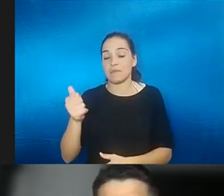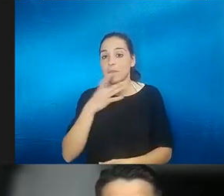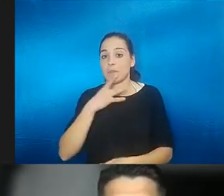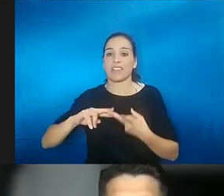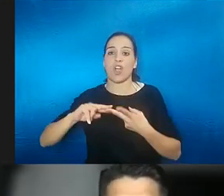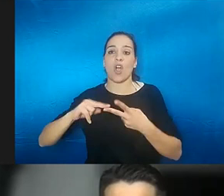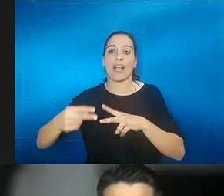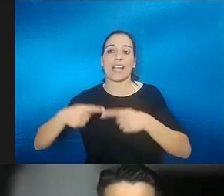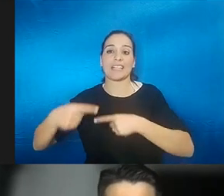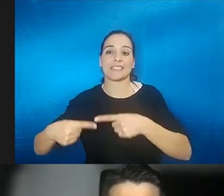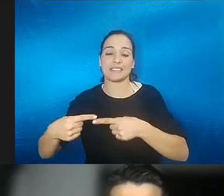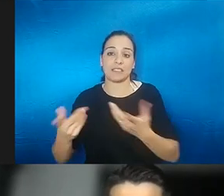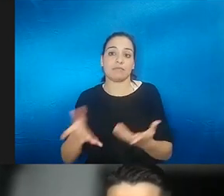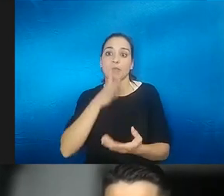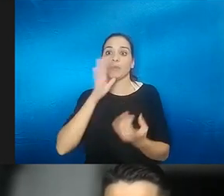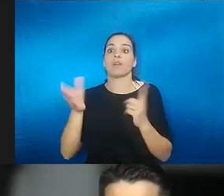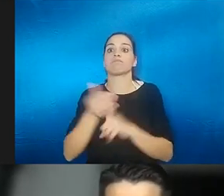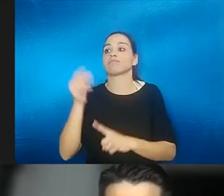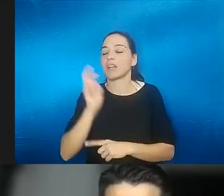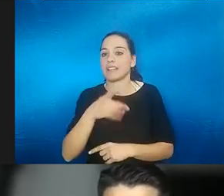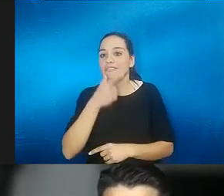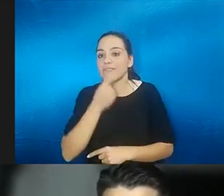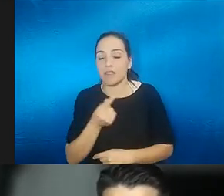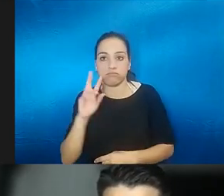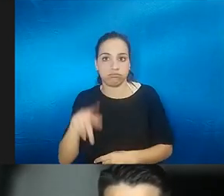y eso no se puede diagnosticar así como así